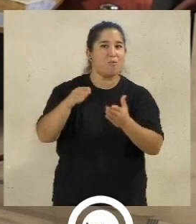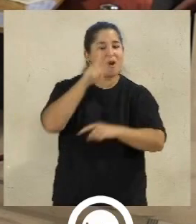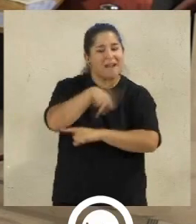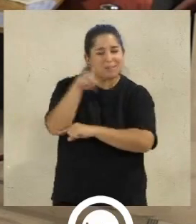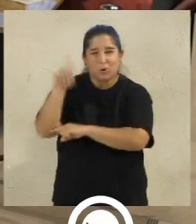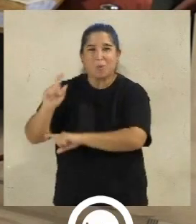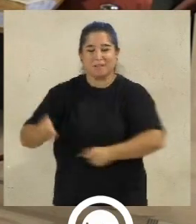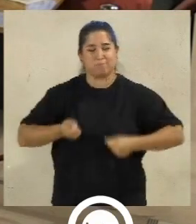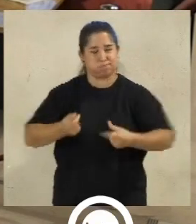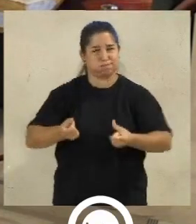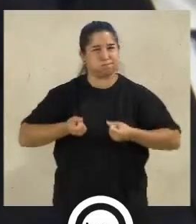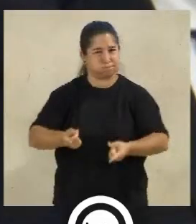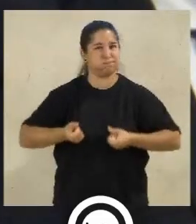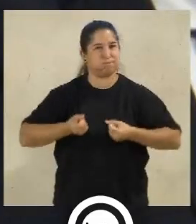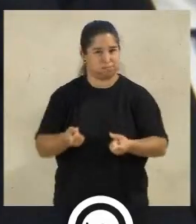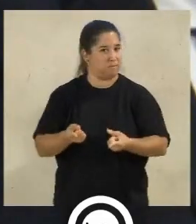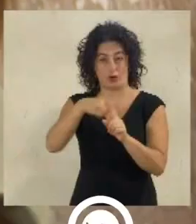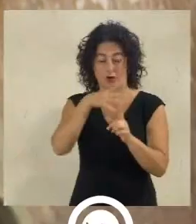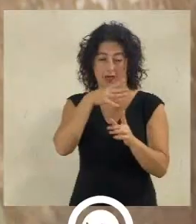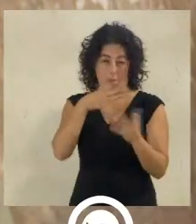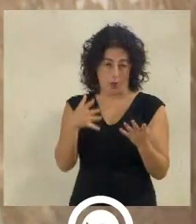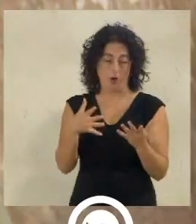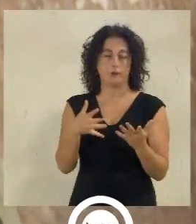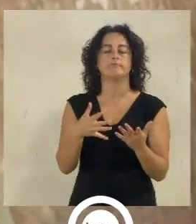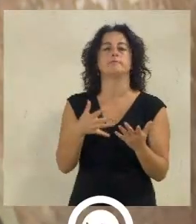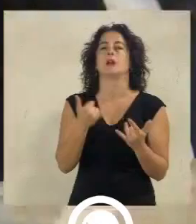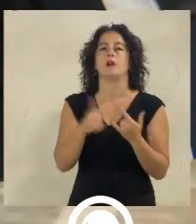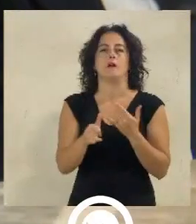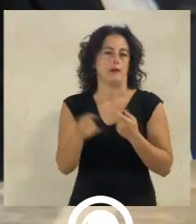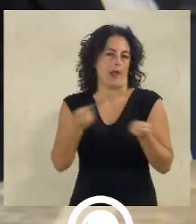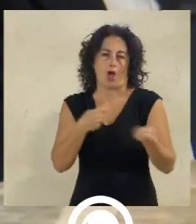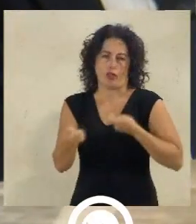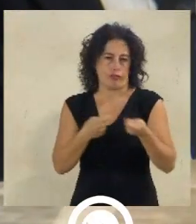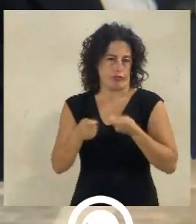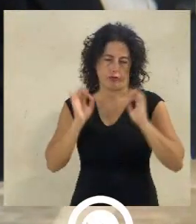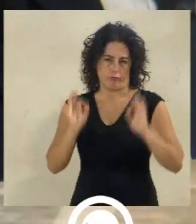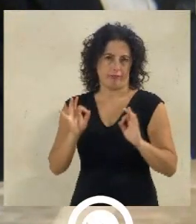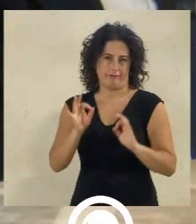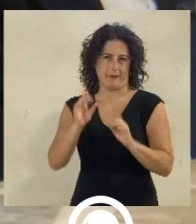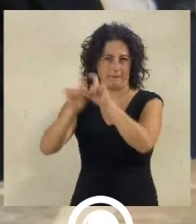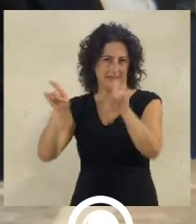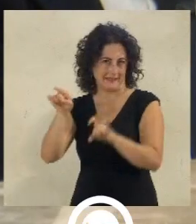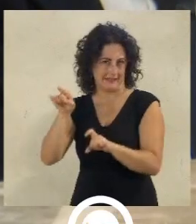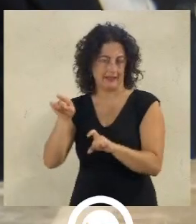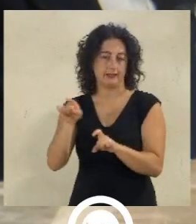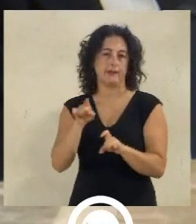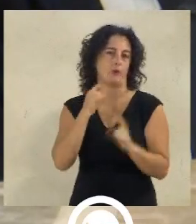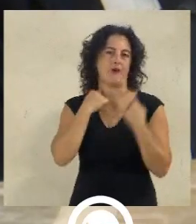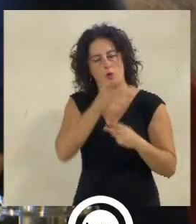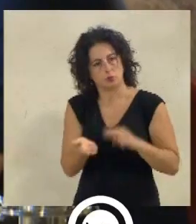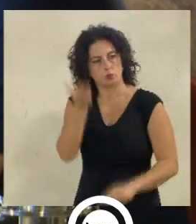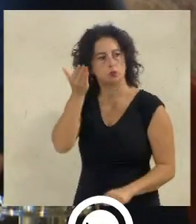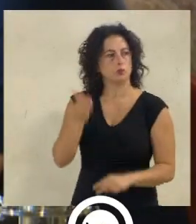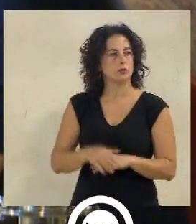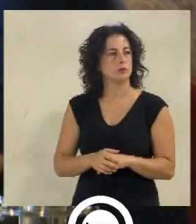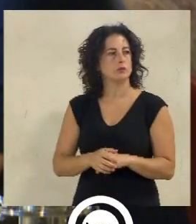Cuesta la limpieza de nuestros barrios, de toda la ciudad. La concejala de Economía respondía a estas críticas, asegurando que los servicios básicos